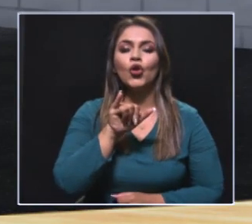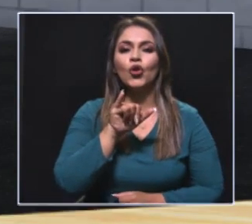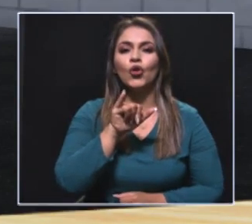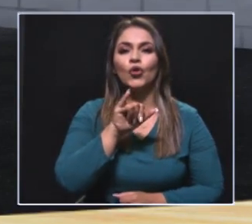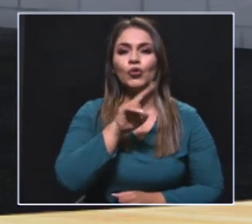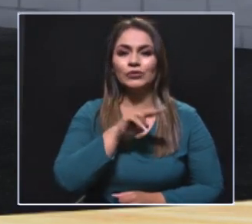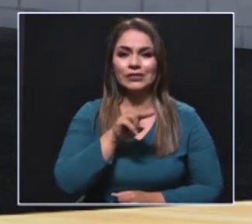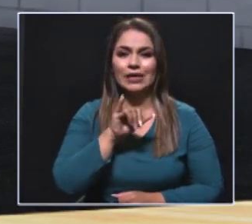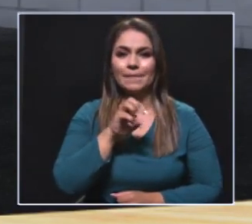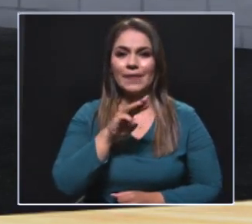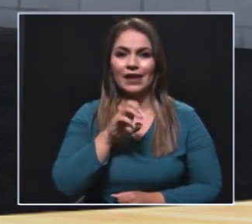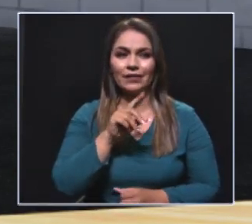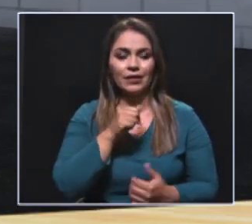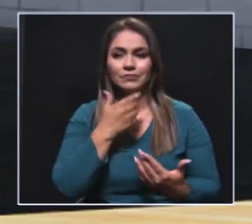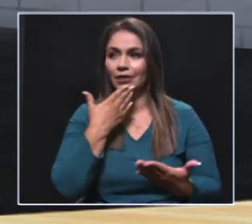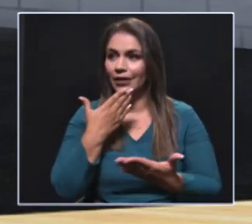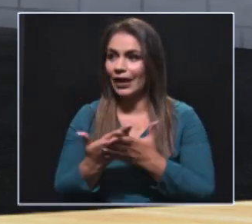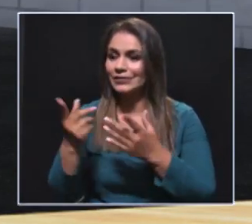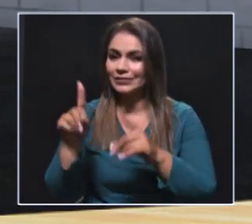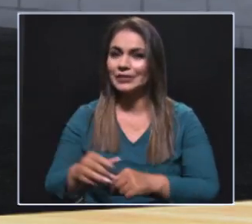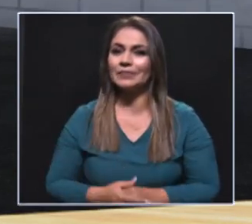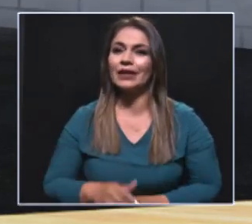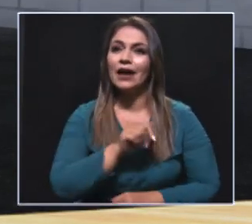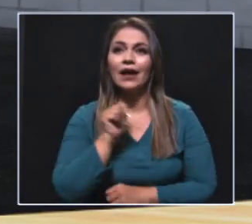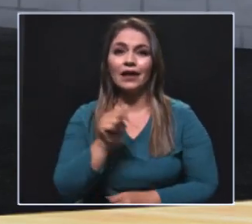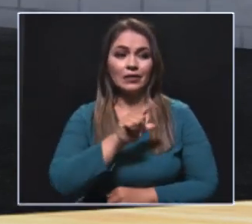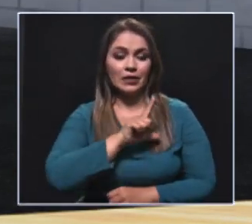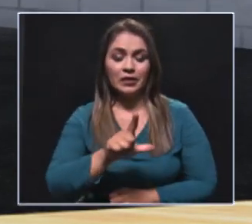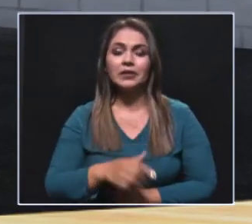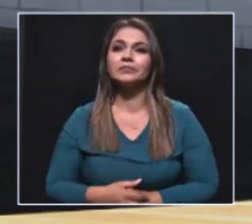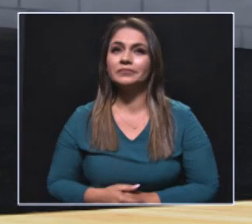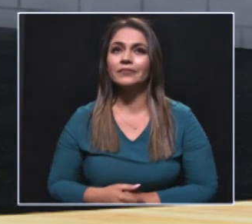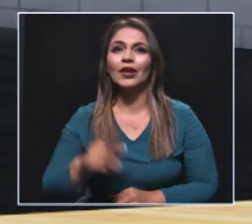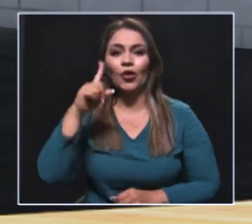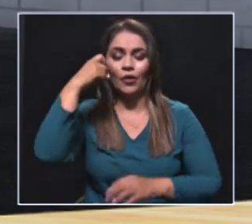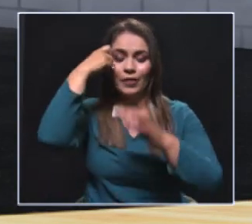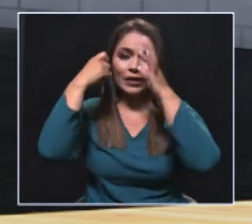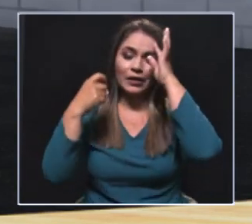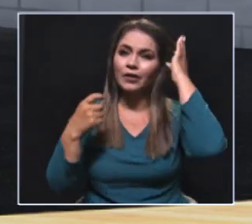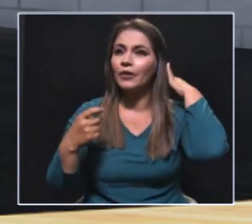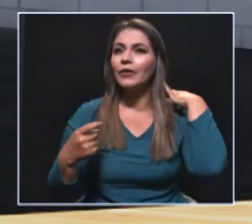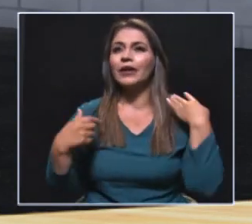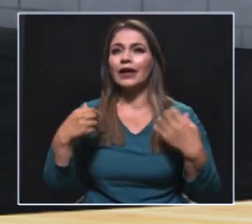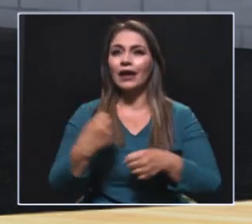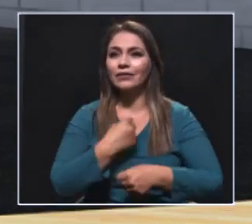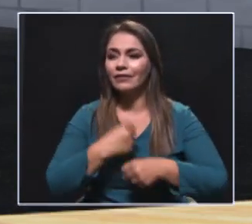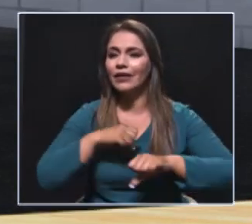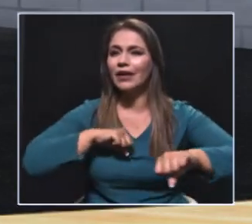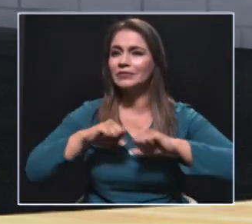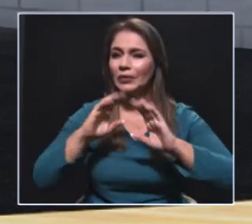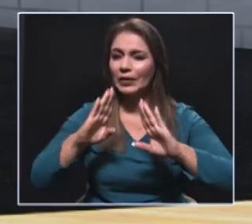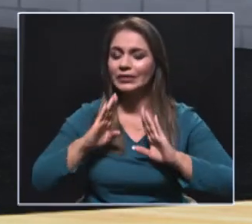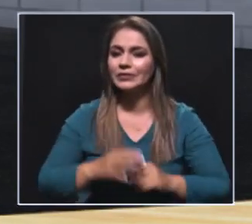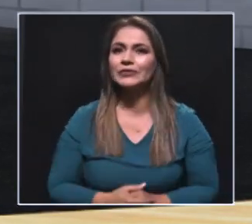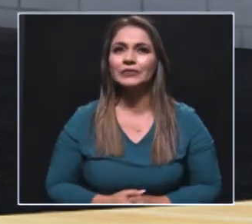secretaria de las mujeres del Departamento de Antioquia, Celsa Líder en estos temas y a nombre del señor gobernador que cree en todas las actividades que desarrolla precisamente